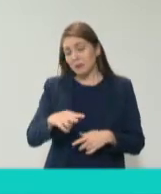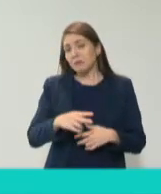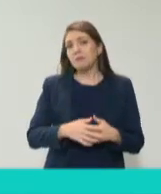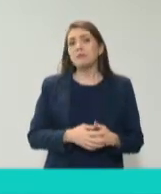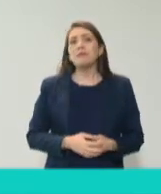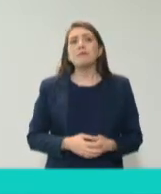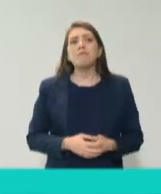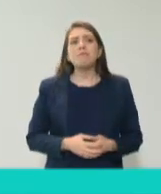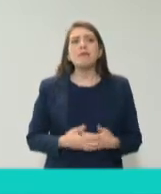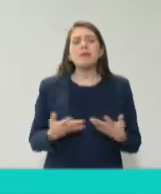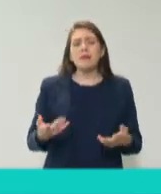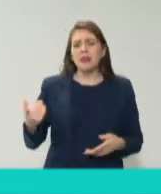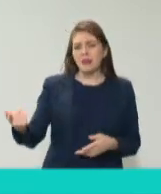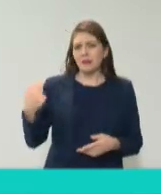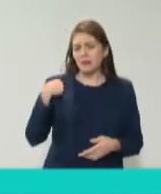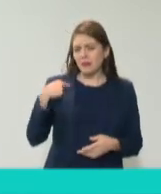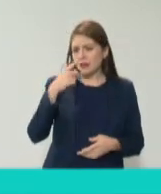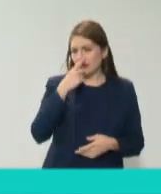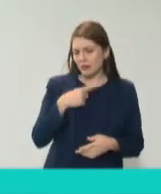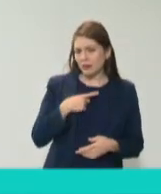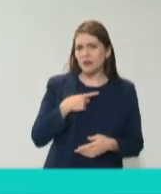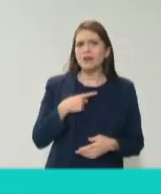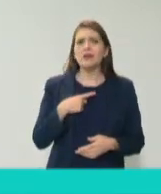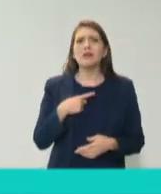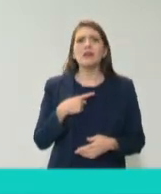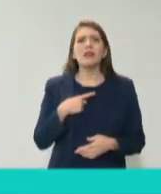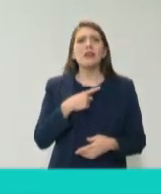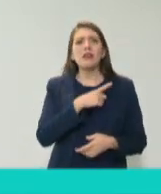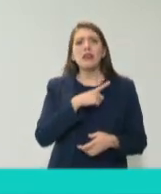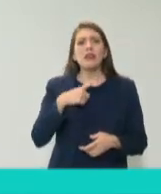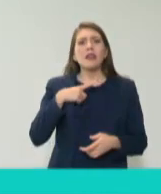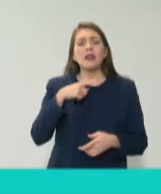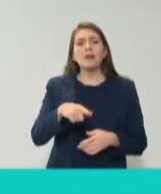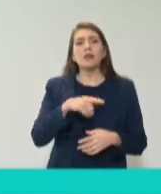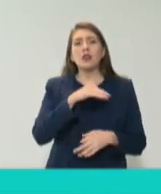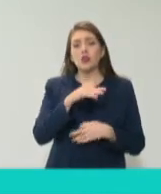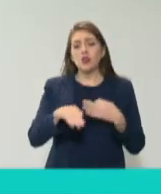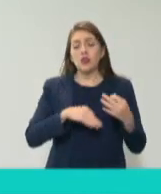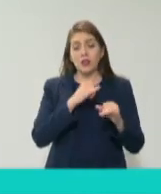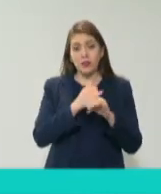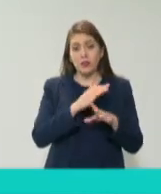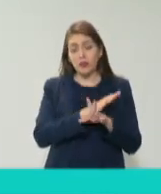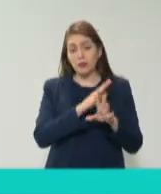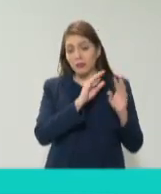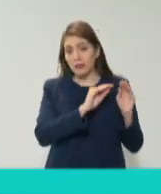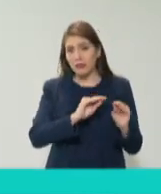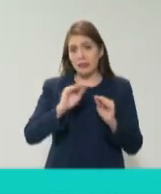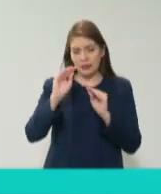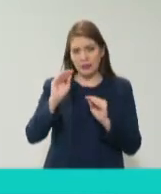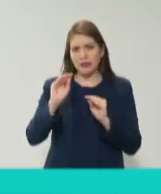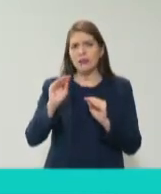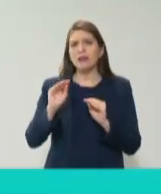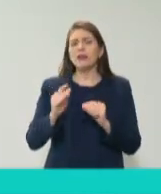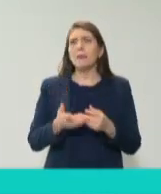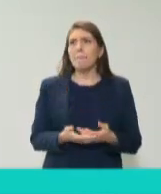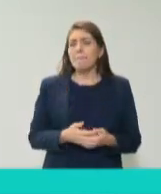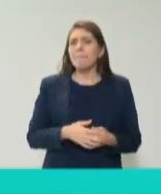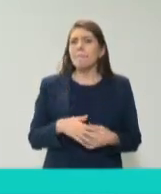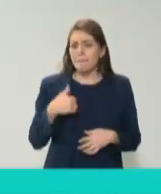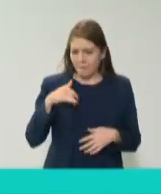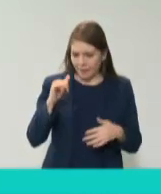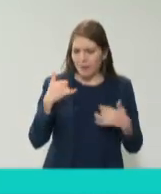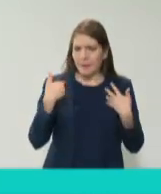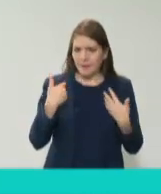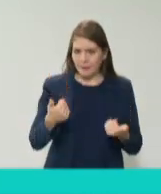me decían y pues es que tienen que subir todas las bases de datos o sea y sí entiendo hay una cuestión que está